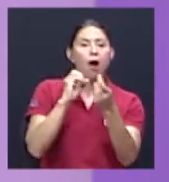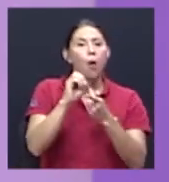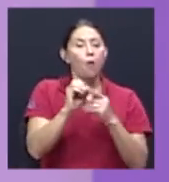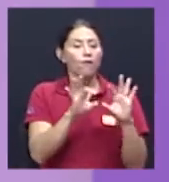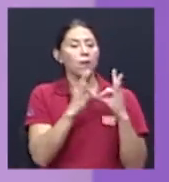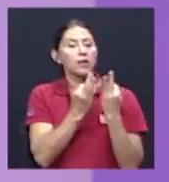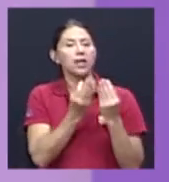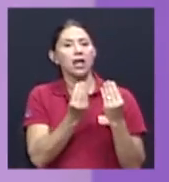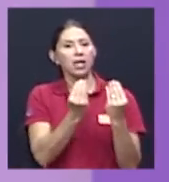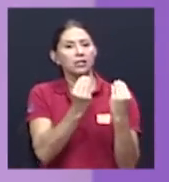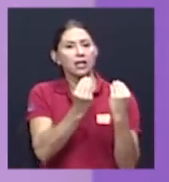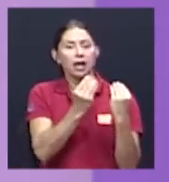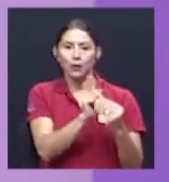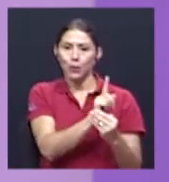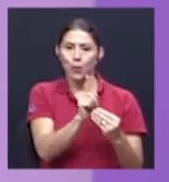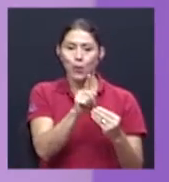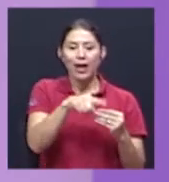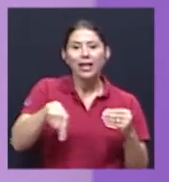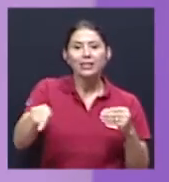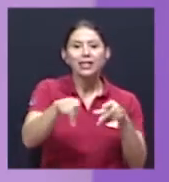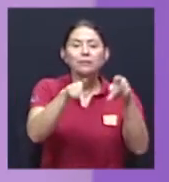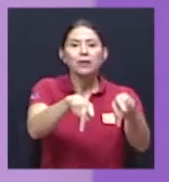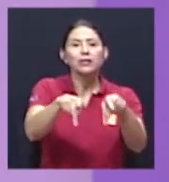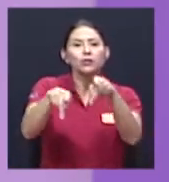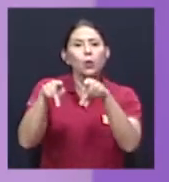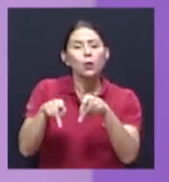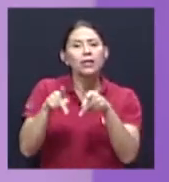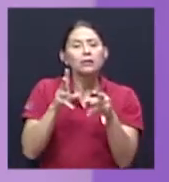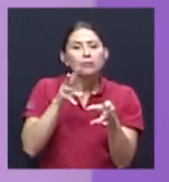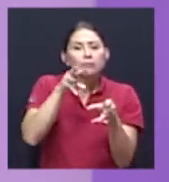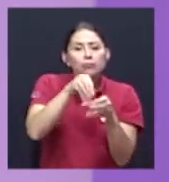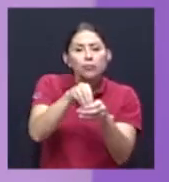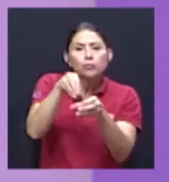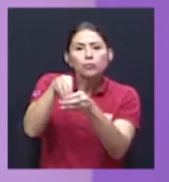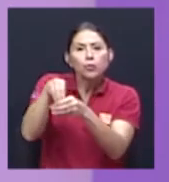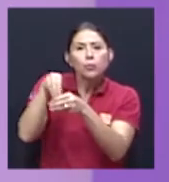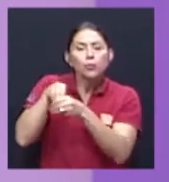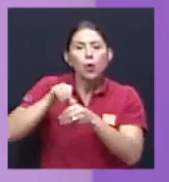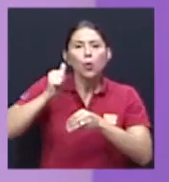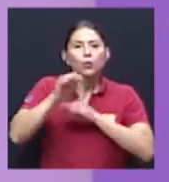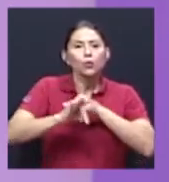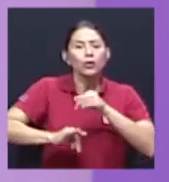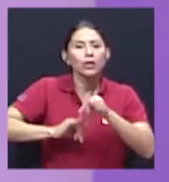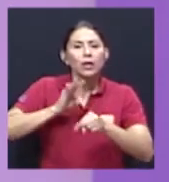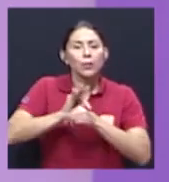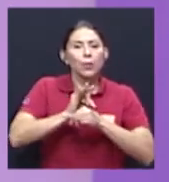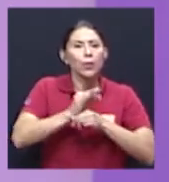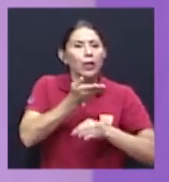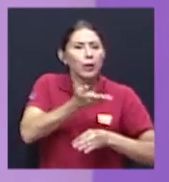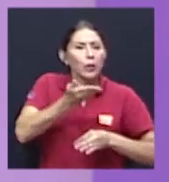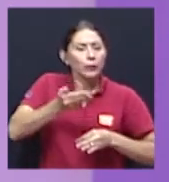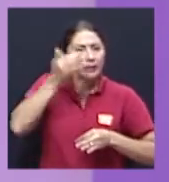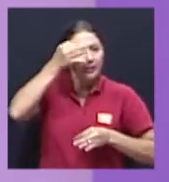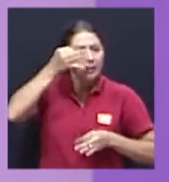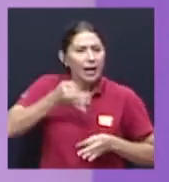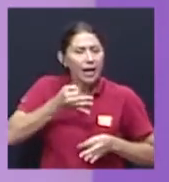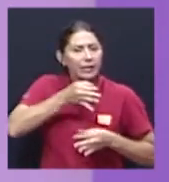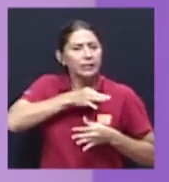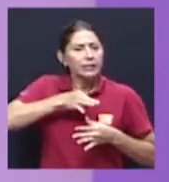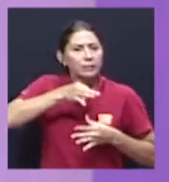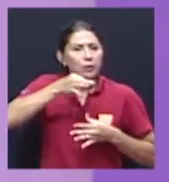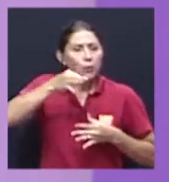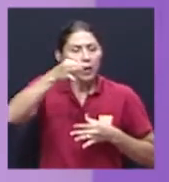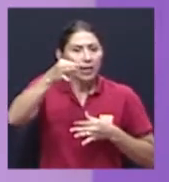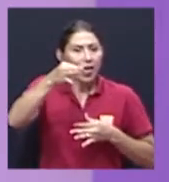por ejemplo, otro tipo de espiritualidades, de creencias, también a conveniencia, ¿verdad? Y son ellos quienes